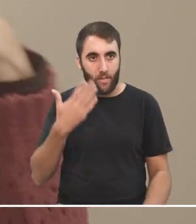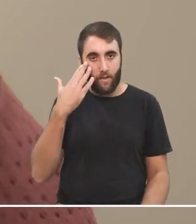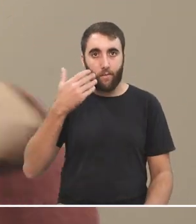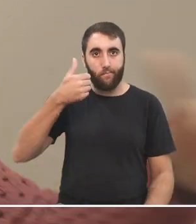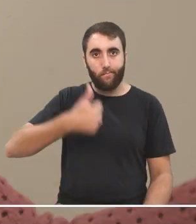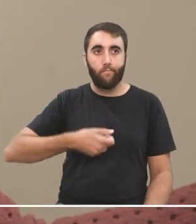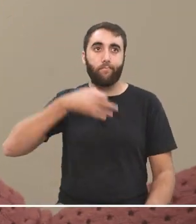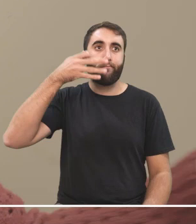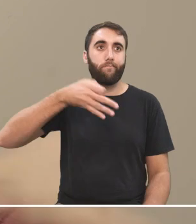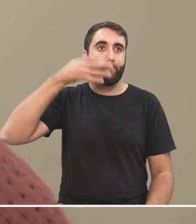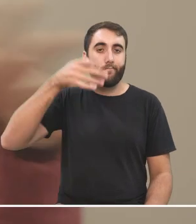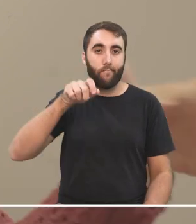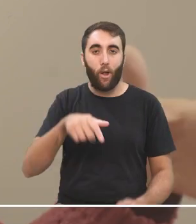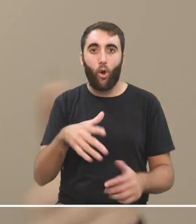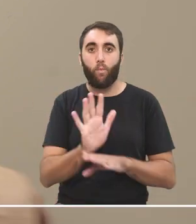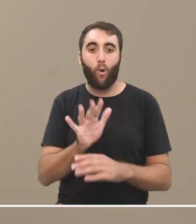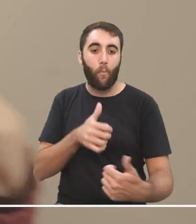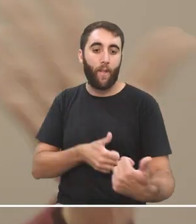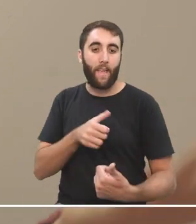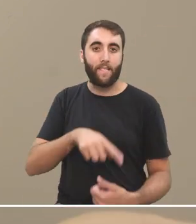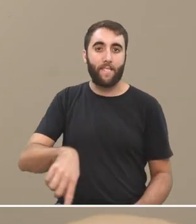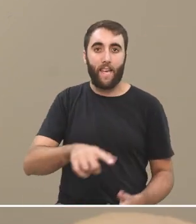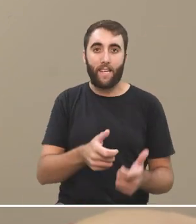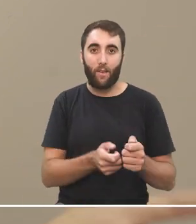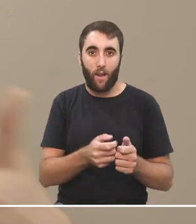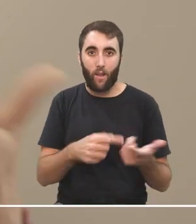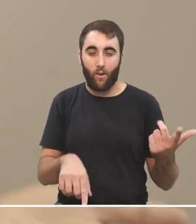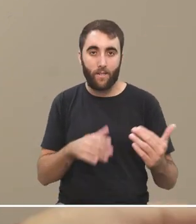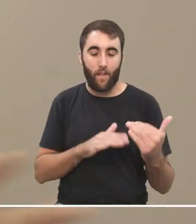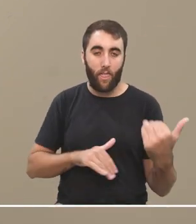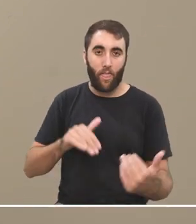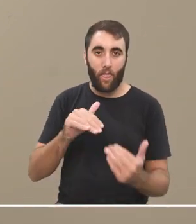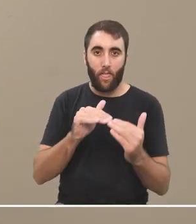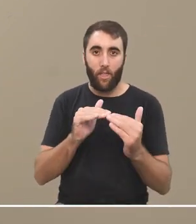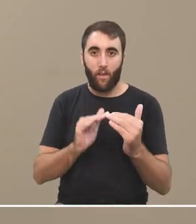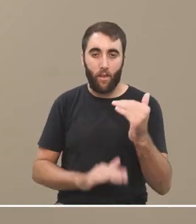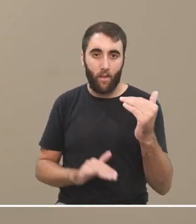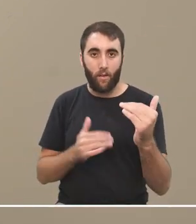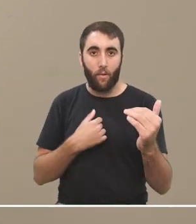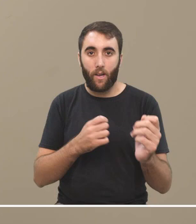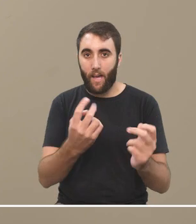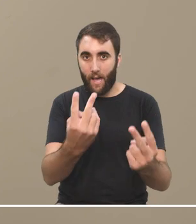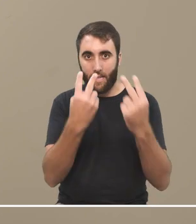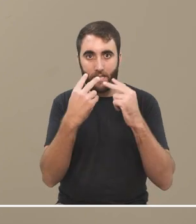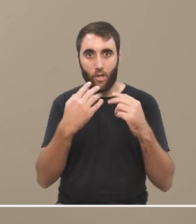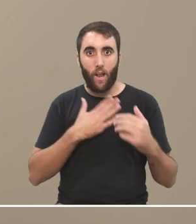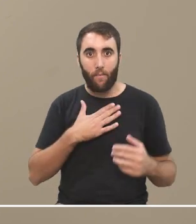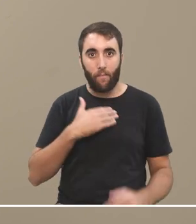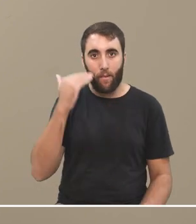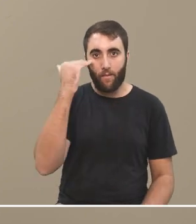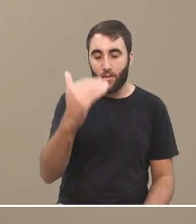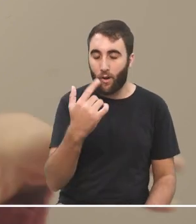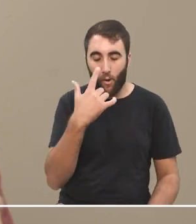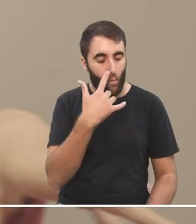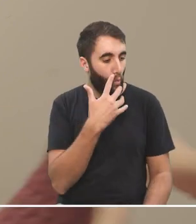yo ahí, pero compitiendo con ese montón de otras cosas, compitiendo de modo desigual, porque la atención de los estudiantes era mucho más